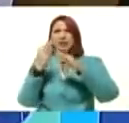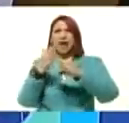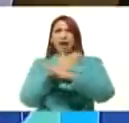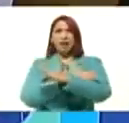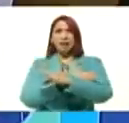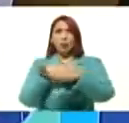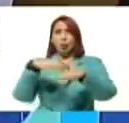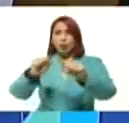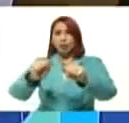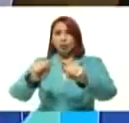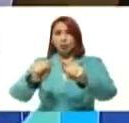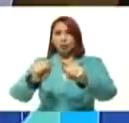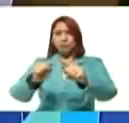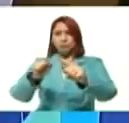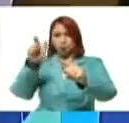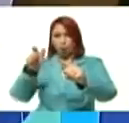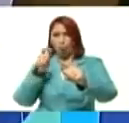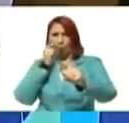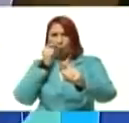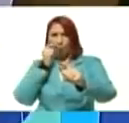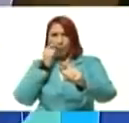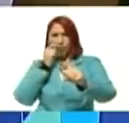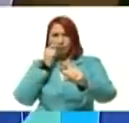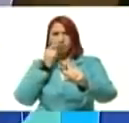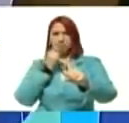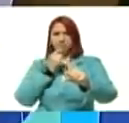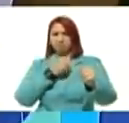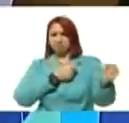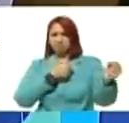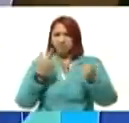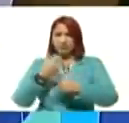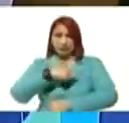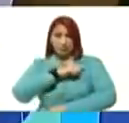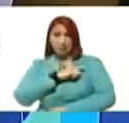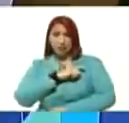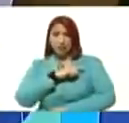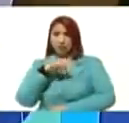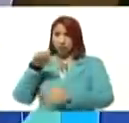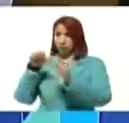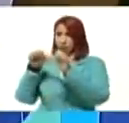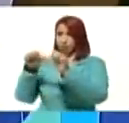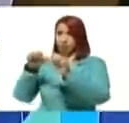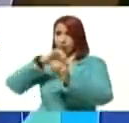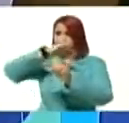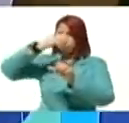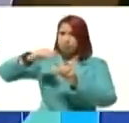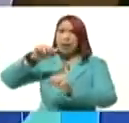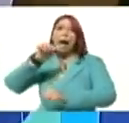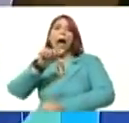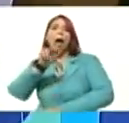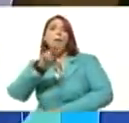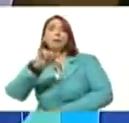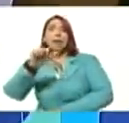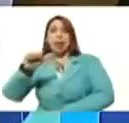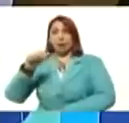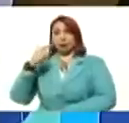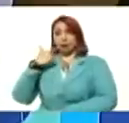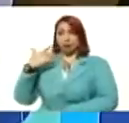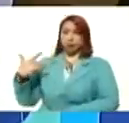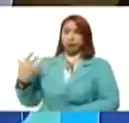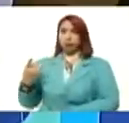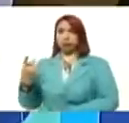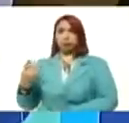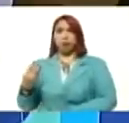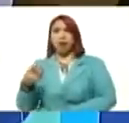conquistador que había venido de España, vivía, ahí vive el señor Ávila, como ahí vivía el señor Ávila, la